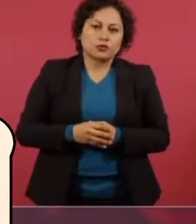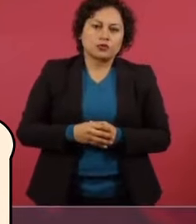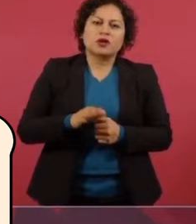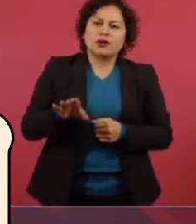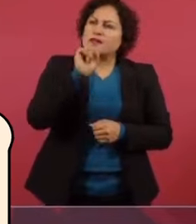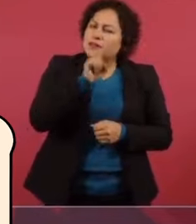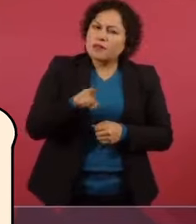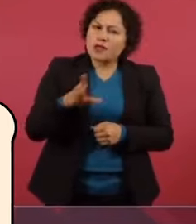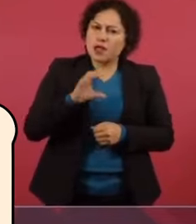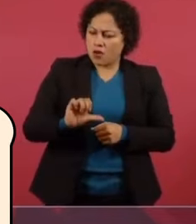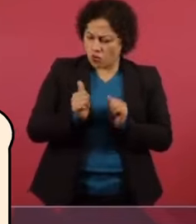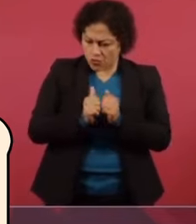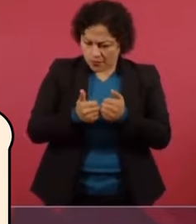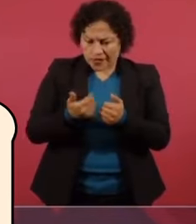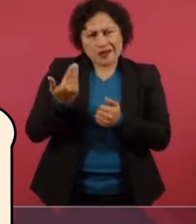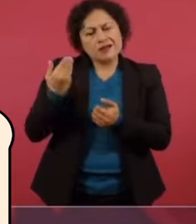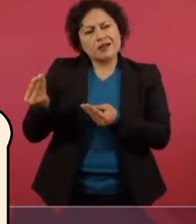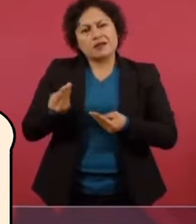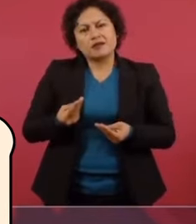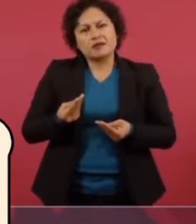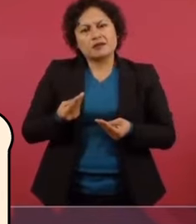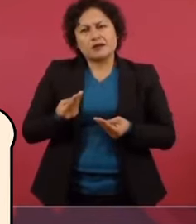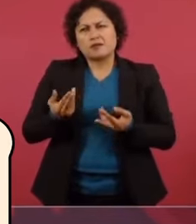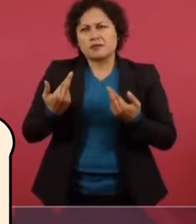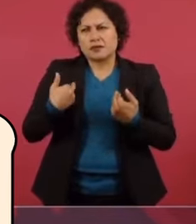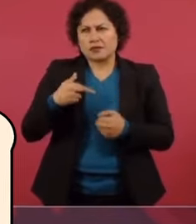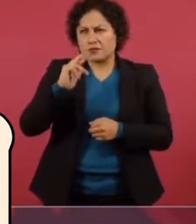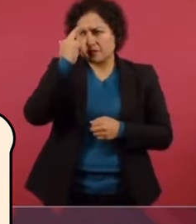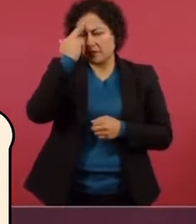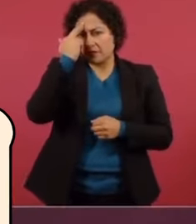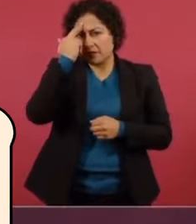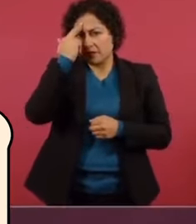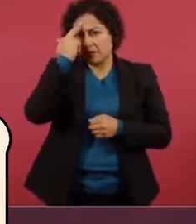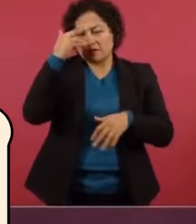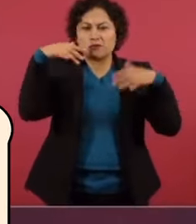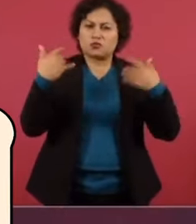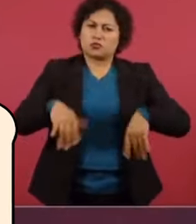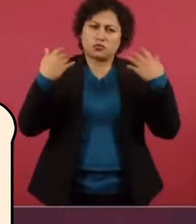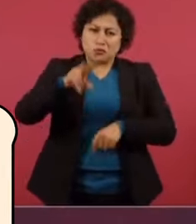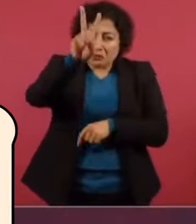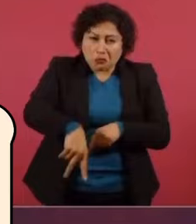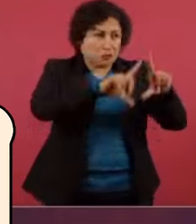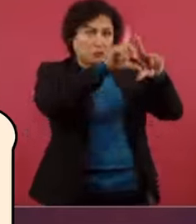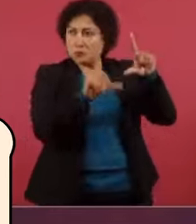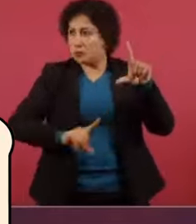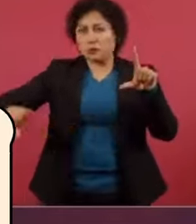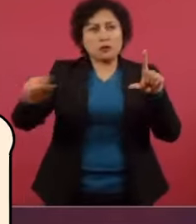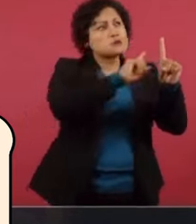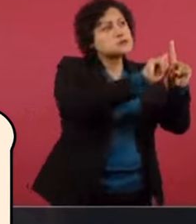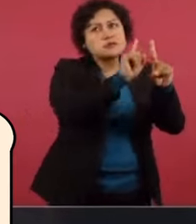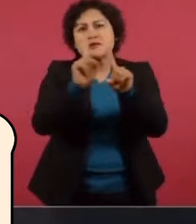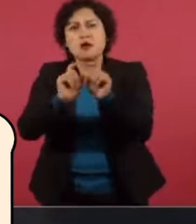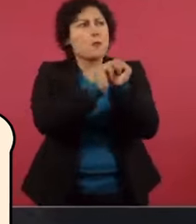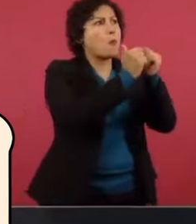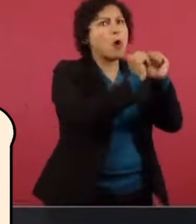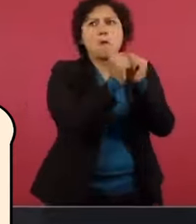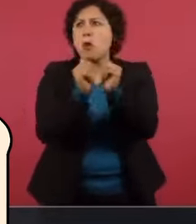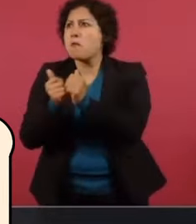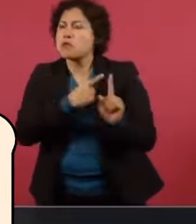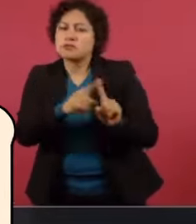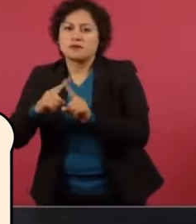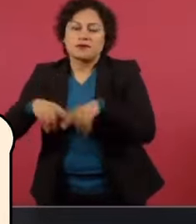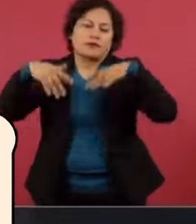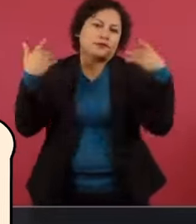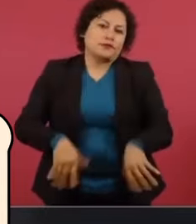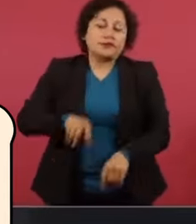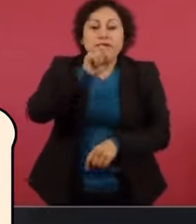Hay un pan, me acaban de ganar ahora. Como hay panes en todo México, tan ricos, tan sabrosos. Los quesos,